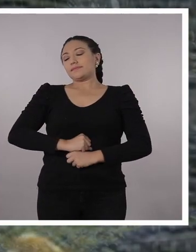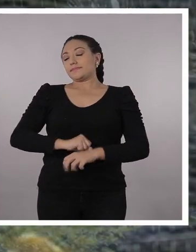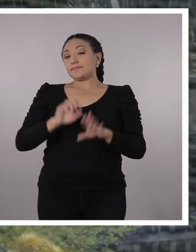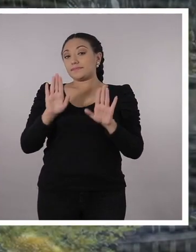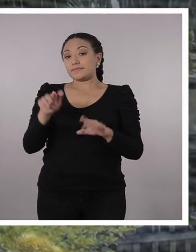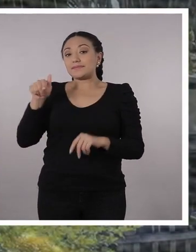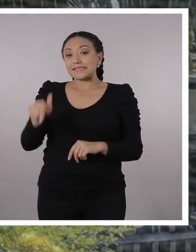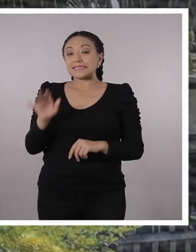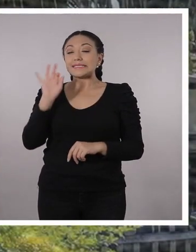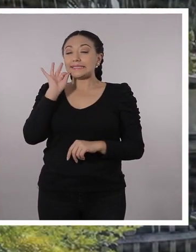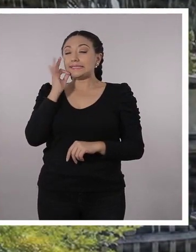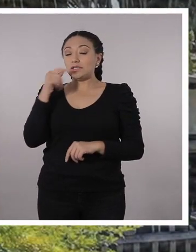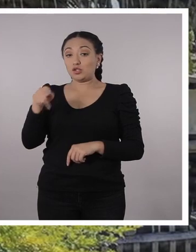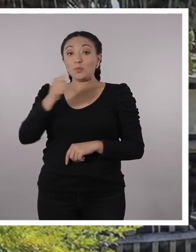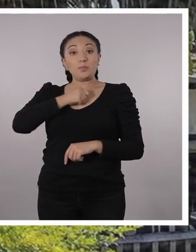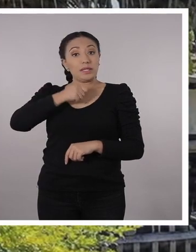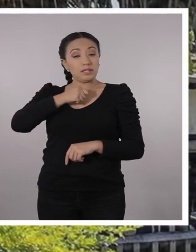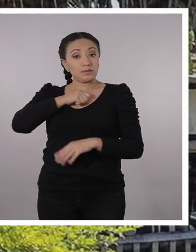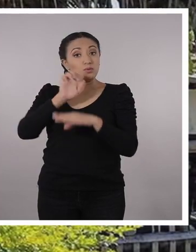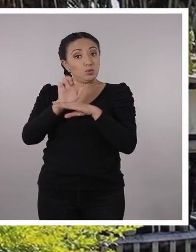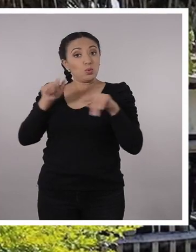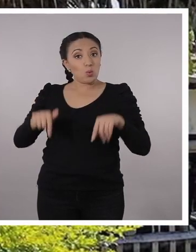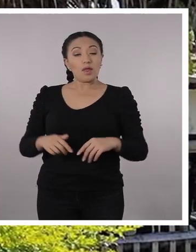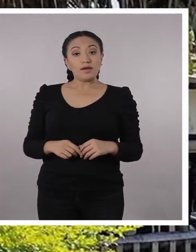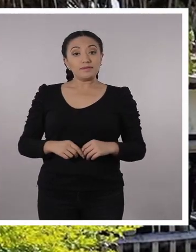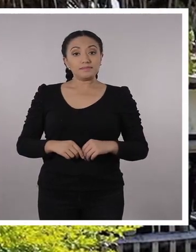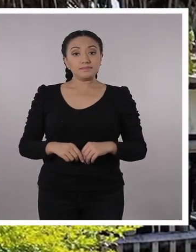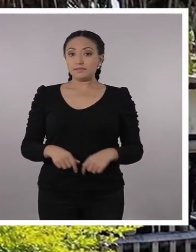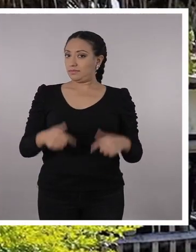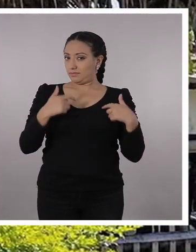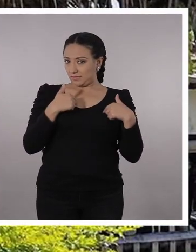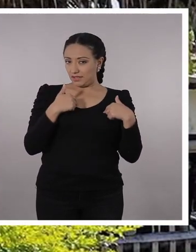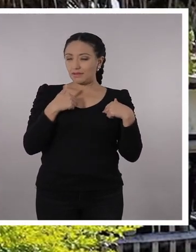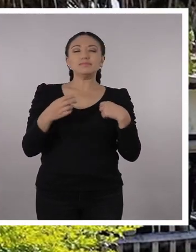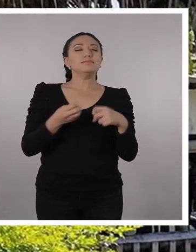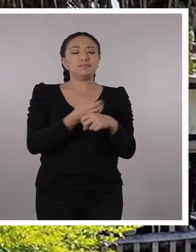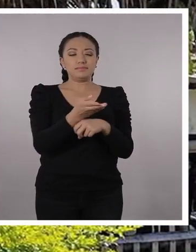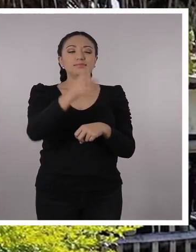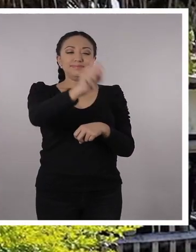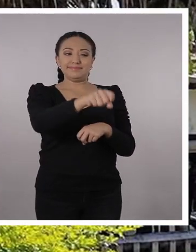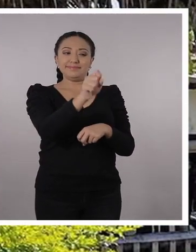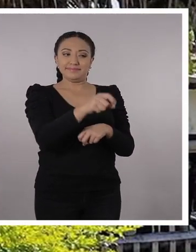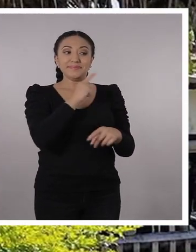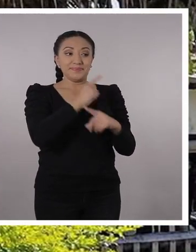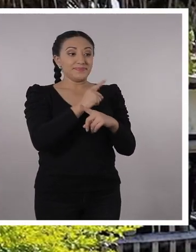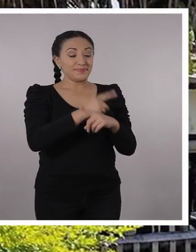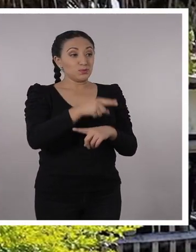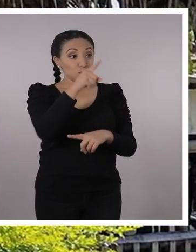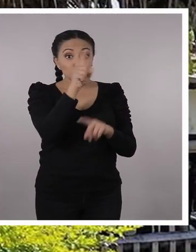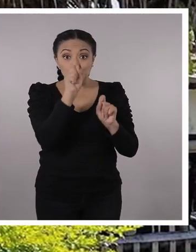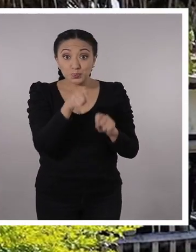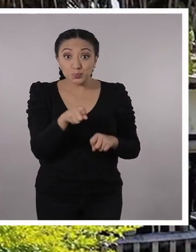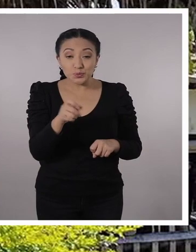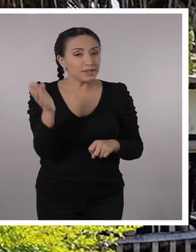es parte de nuestro patrimonio intangible. Pues yo les recomiendo a ustedes en casa también. Si pueden alguna vez probar este maito, es